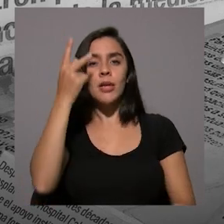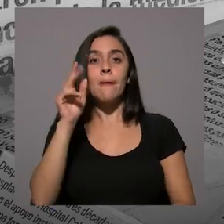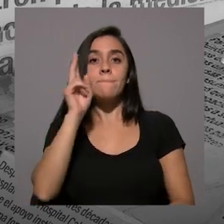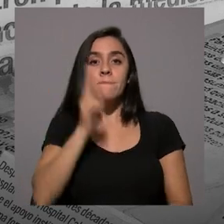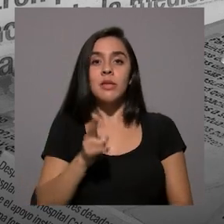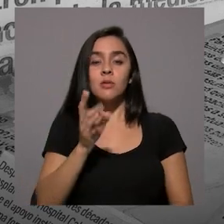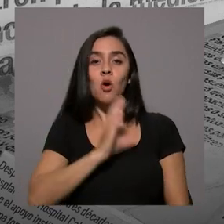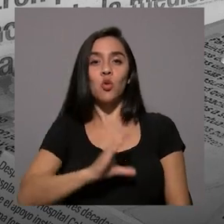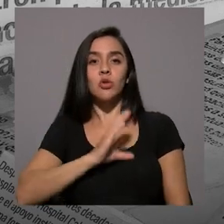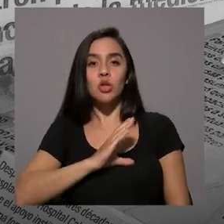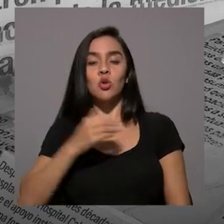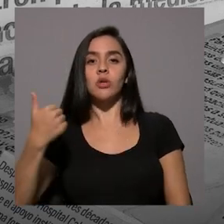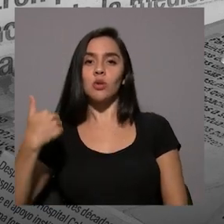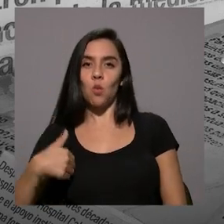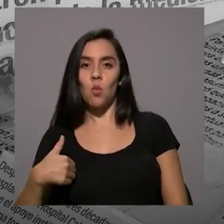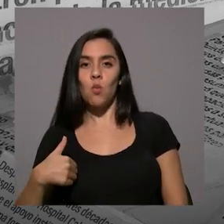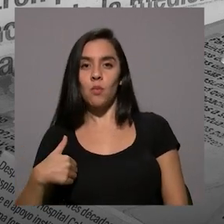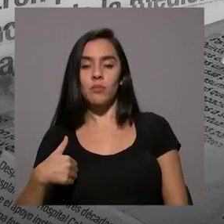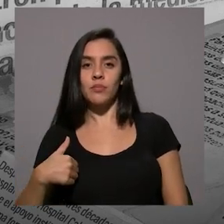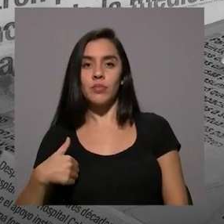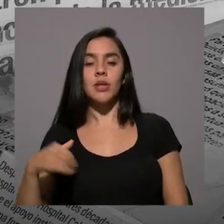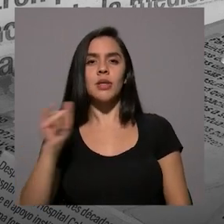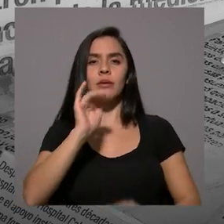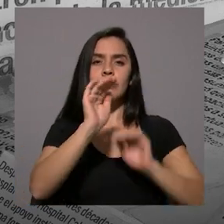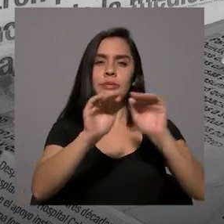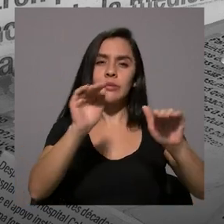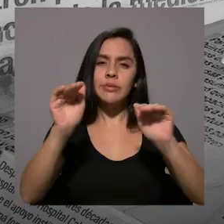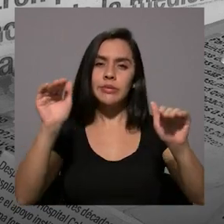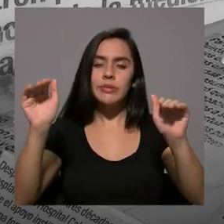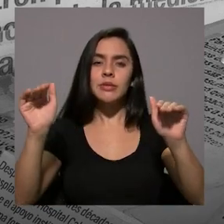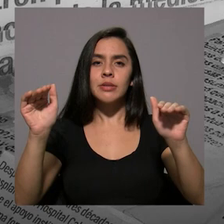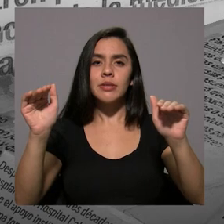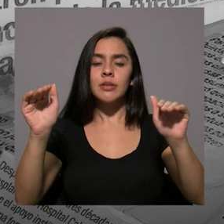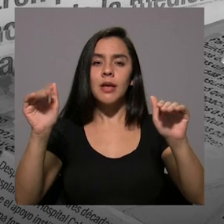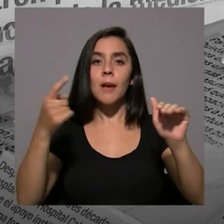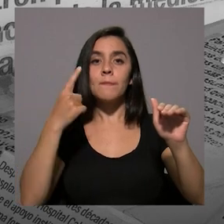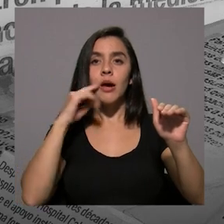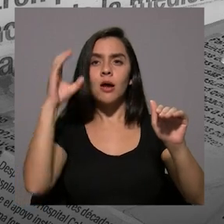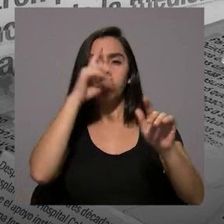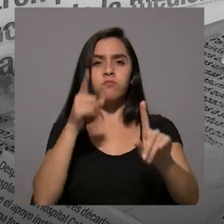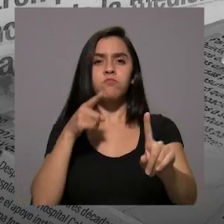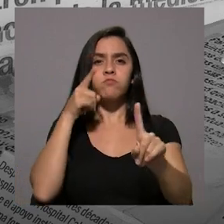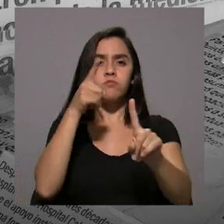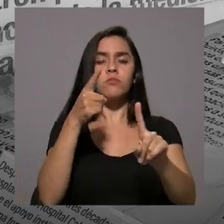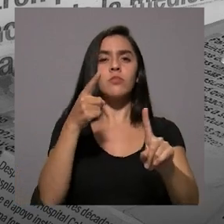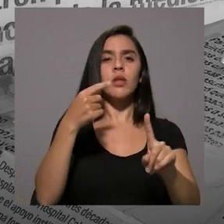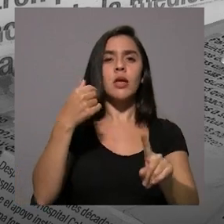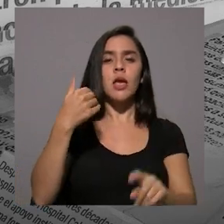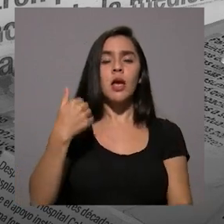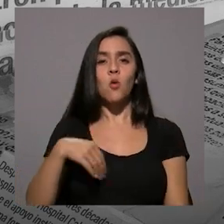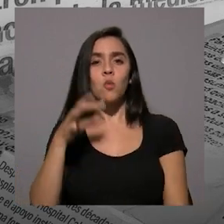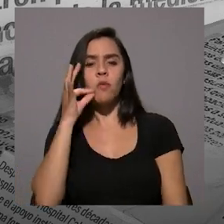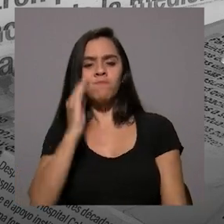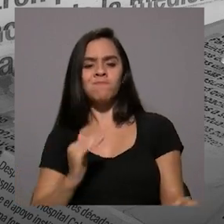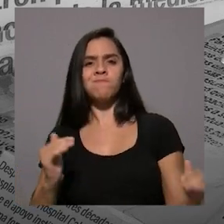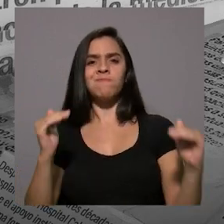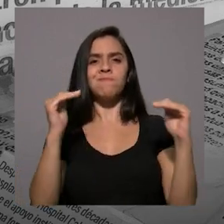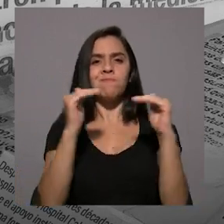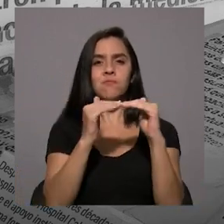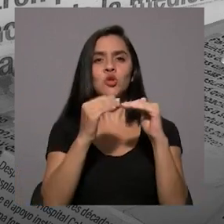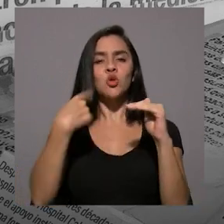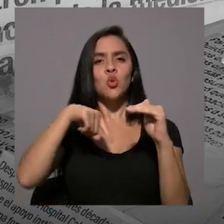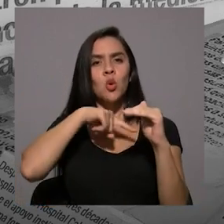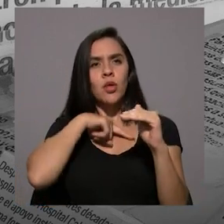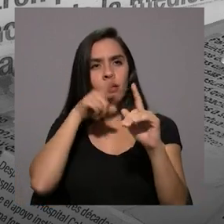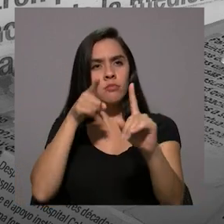en las mismas condiciones que sus colegas varones y llamar la atención a que la búsqueda de la paridad todavía no